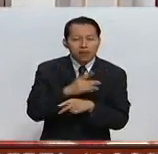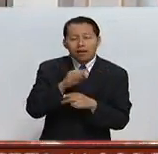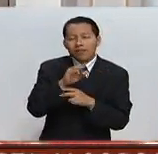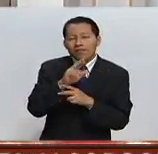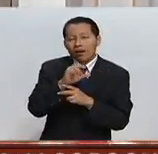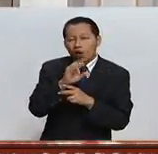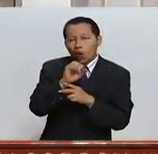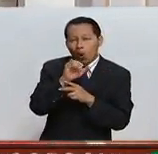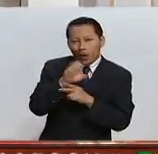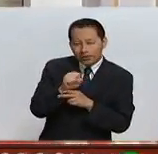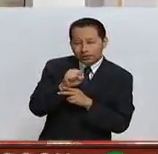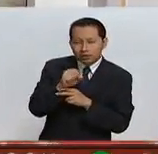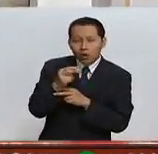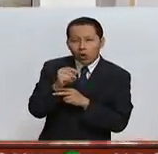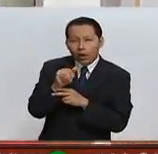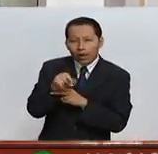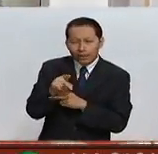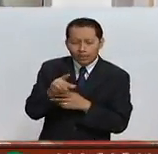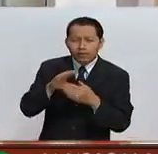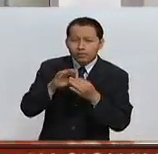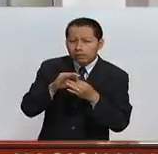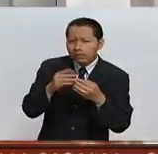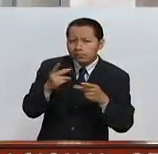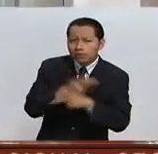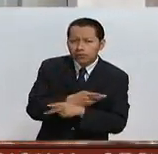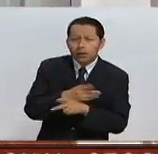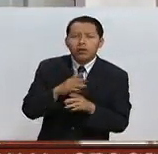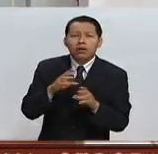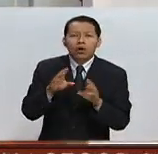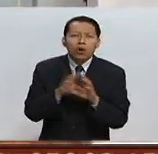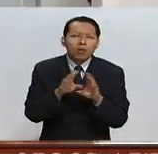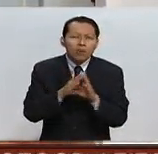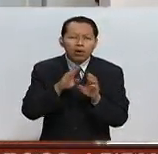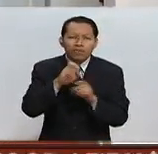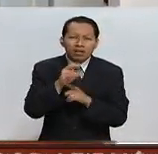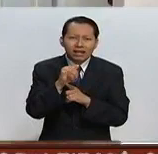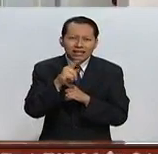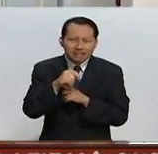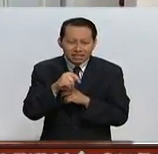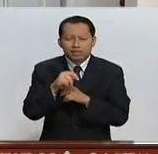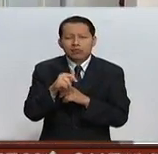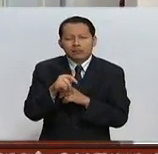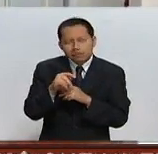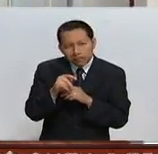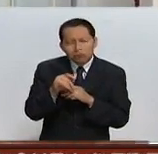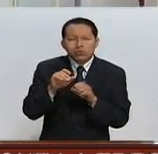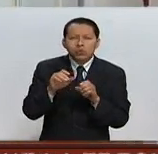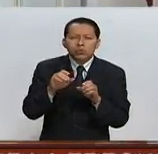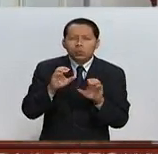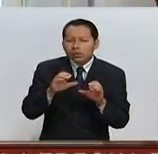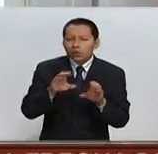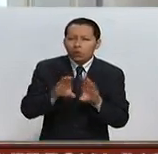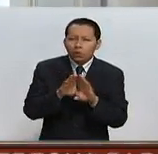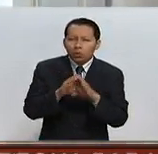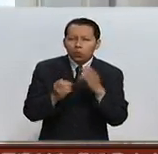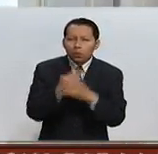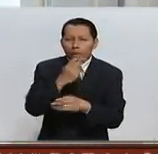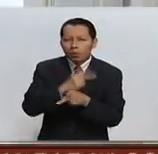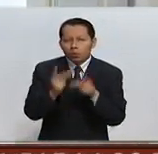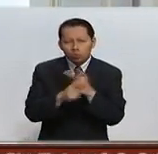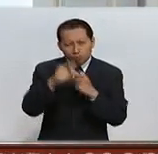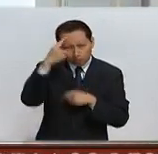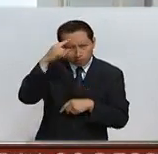pidió a la Unión Europea que se centre en evitar la contaminación del Brexit y proponer de inmediato un nuevo producto para